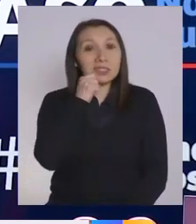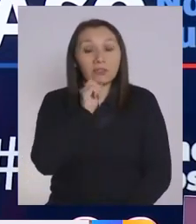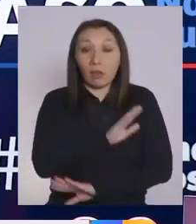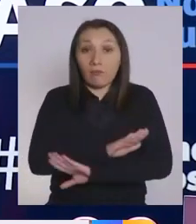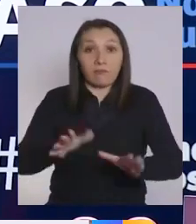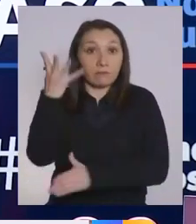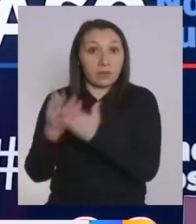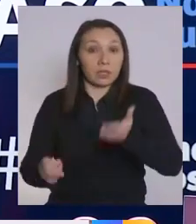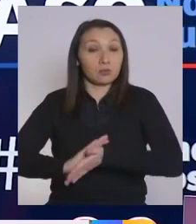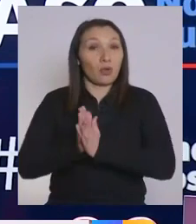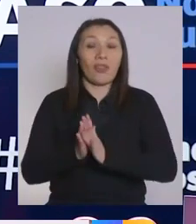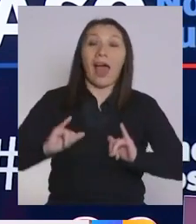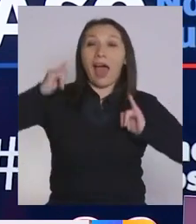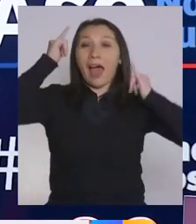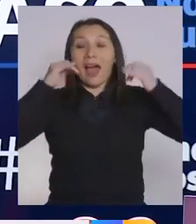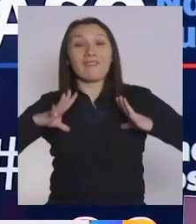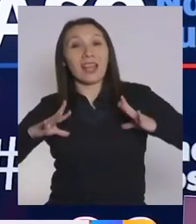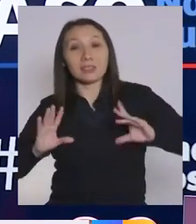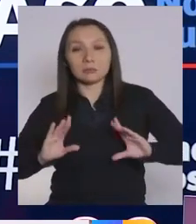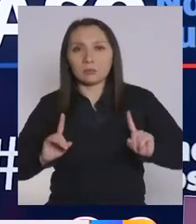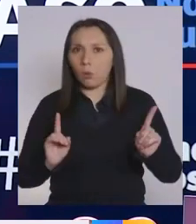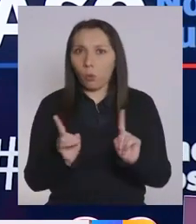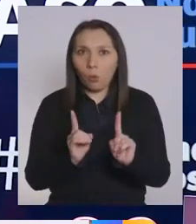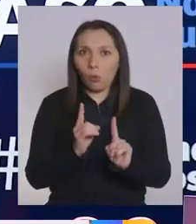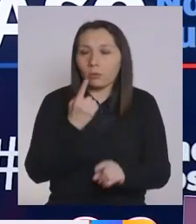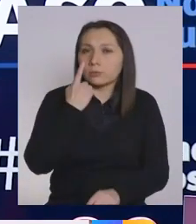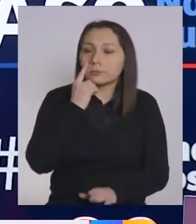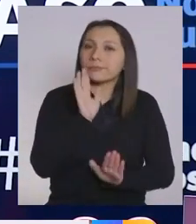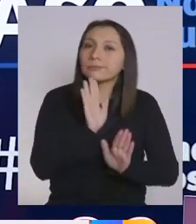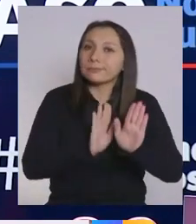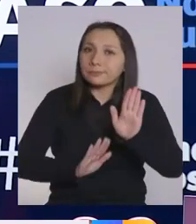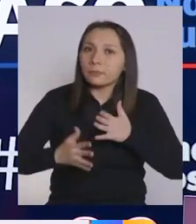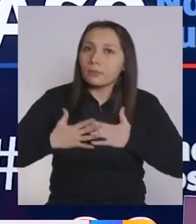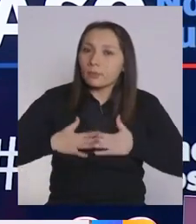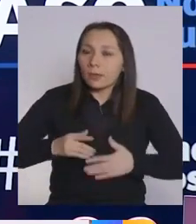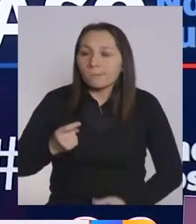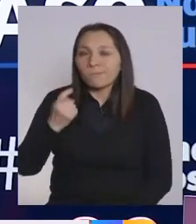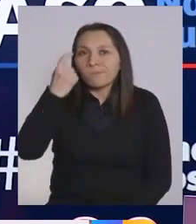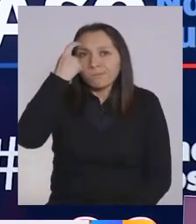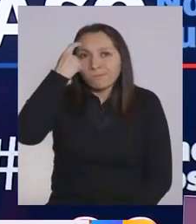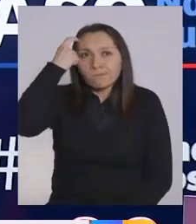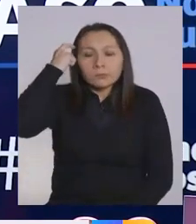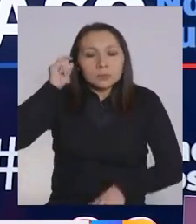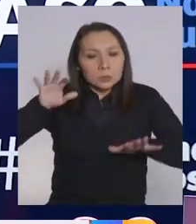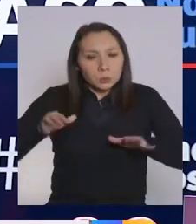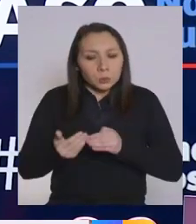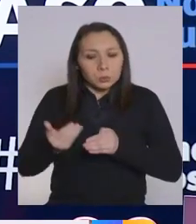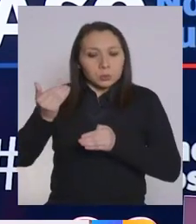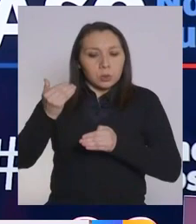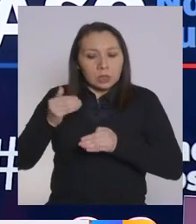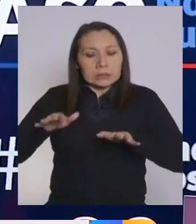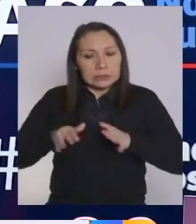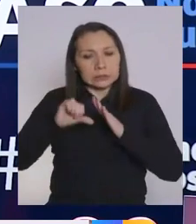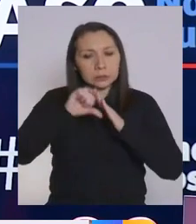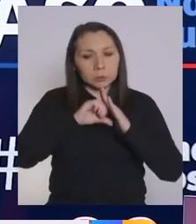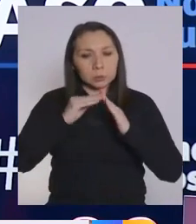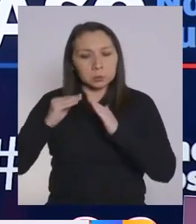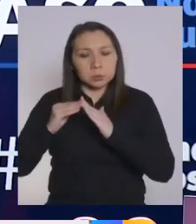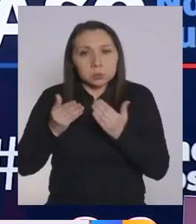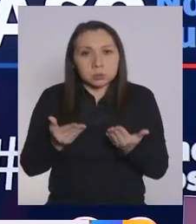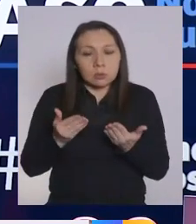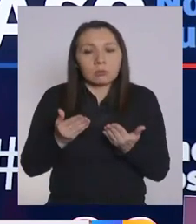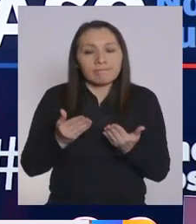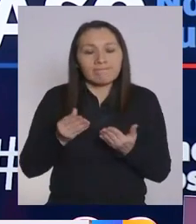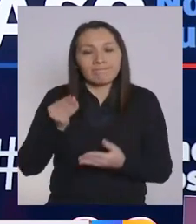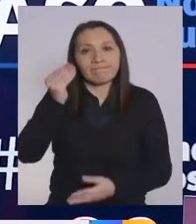que terminamos con todo, que hay que celebrar? No, para nada. Significa que tenemos que tomar conciencia del esfuerzo que hemos hecho y significa que tenemos